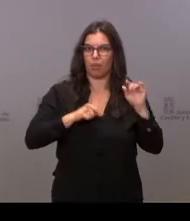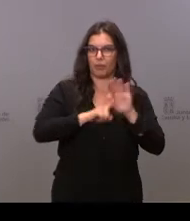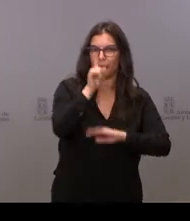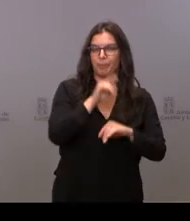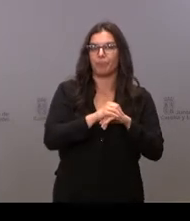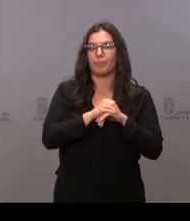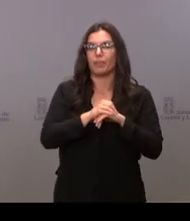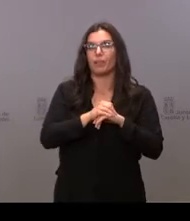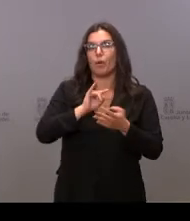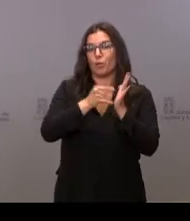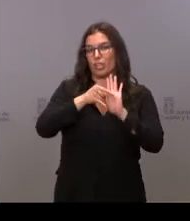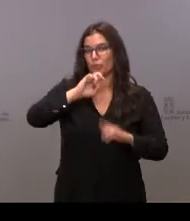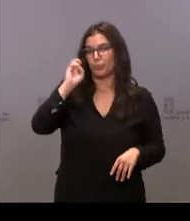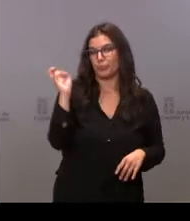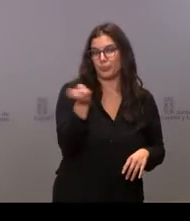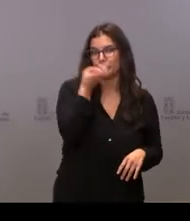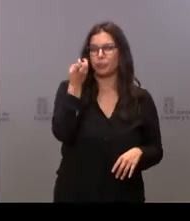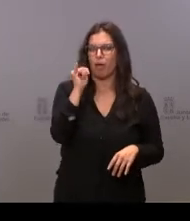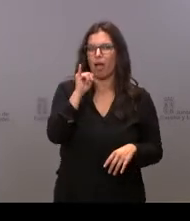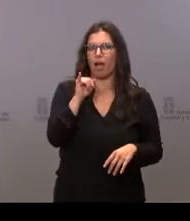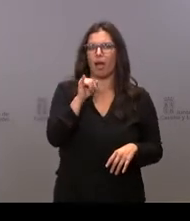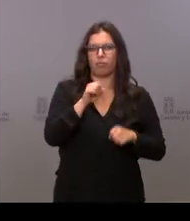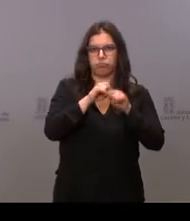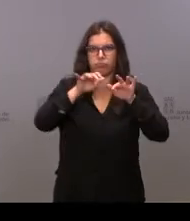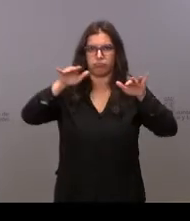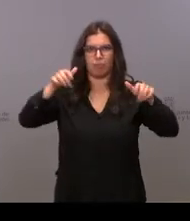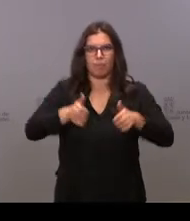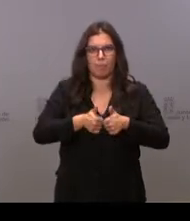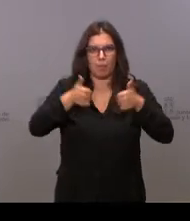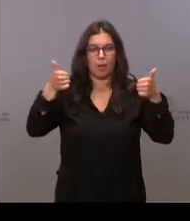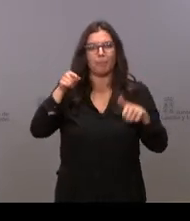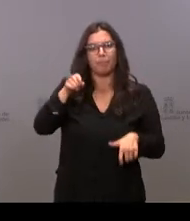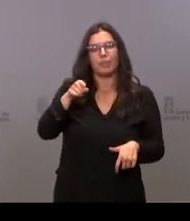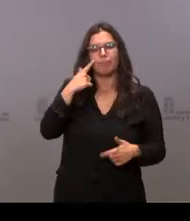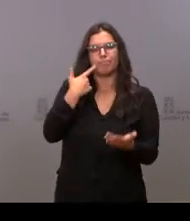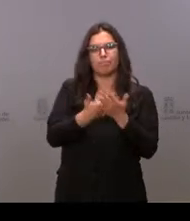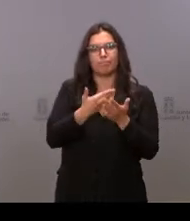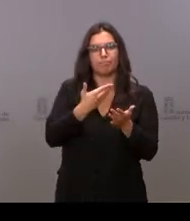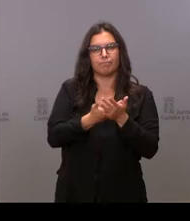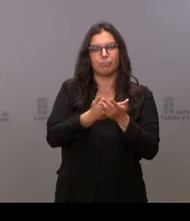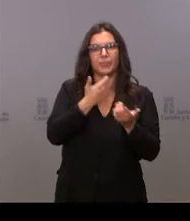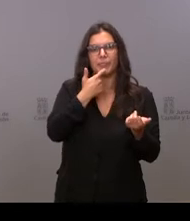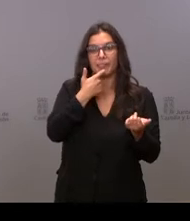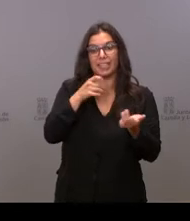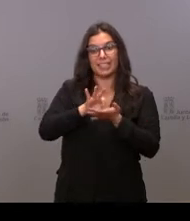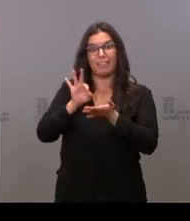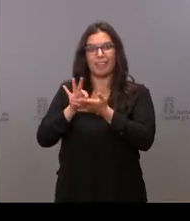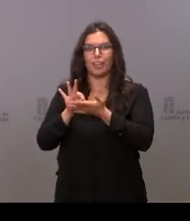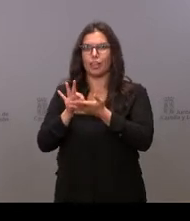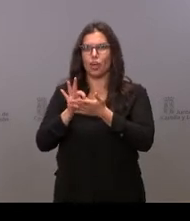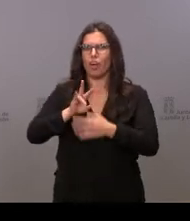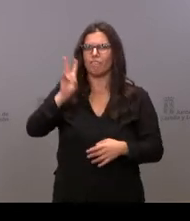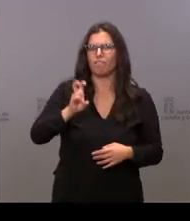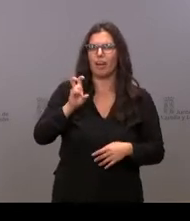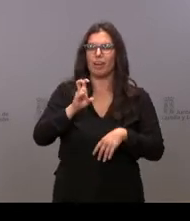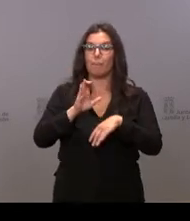Care y otros proyectos similares que se están desplegando por la comunidad están evidenciando la contribución de este servicio para